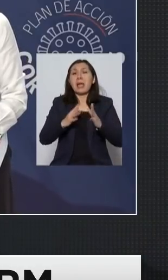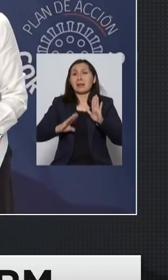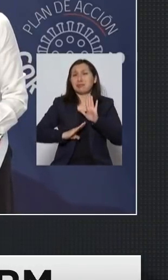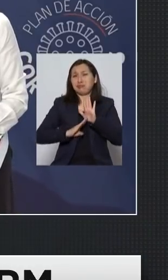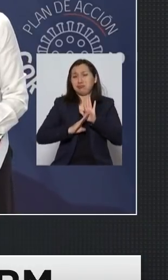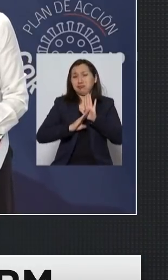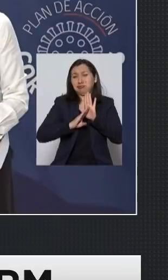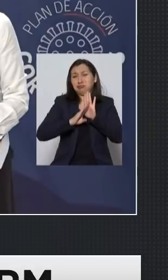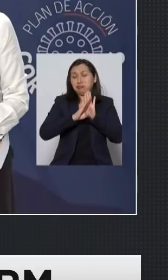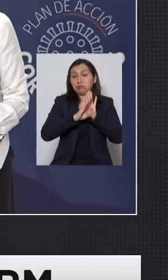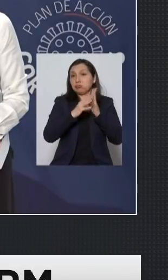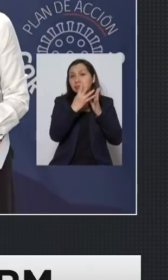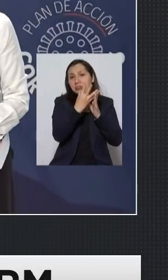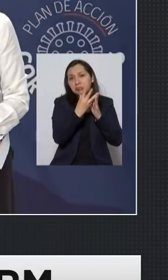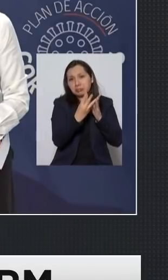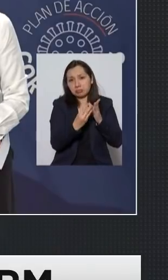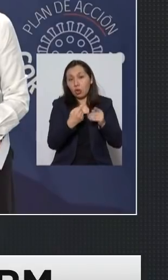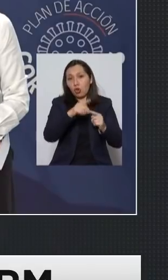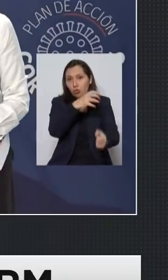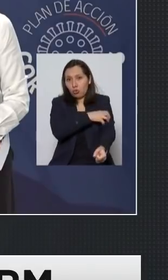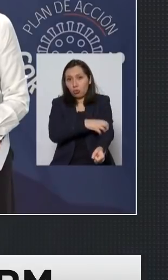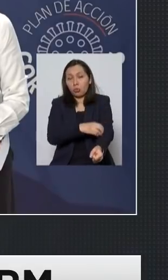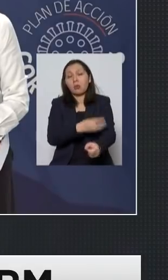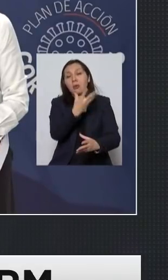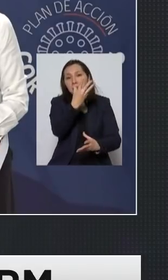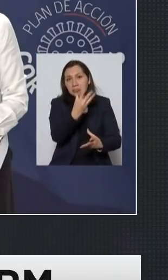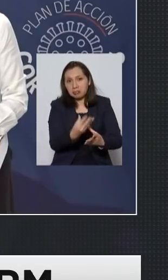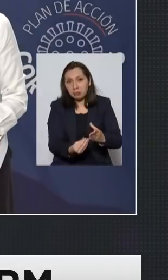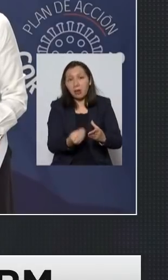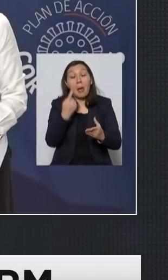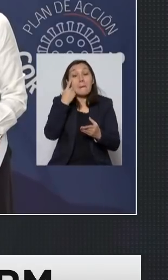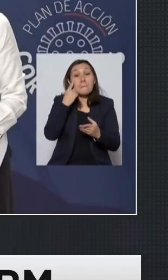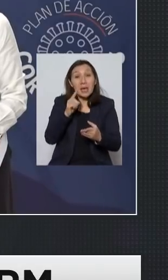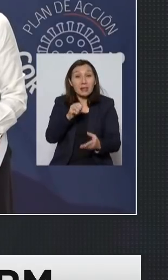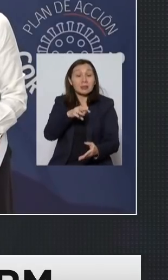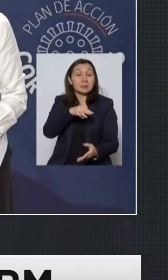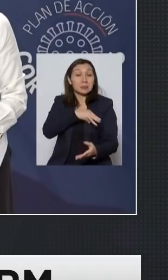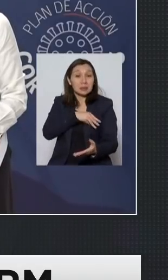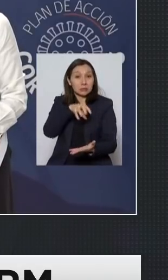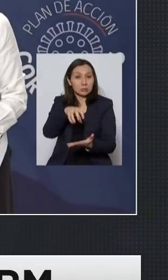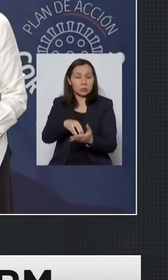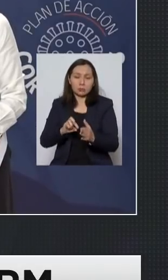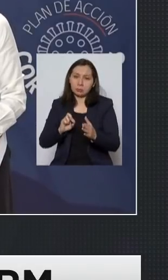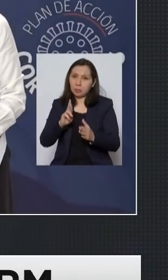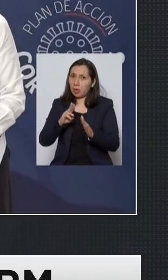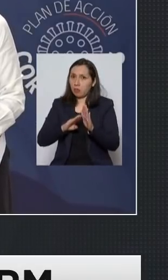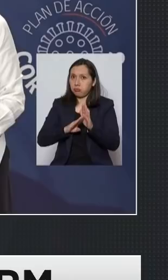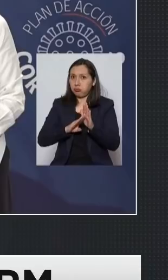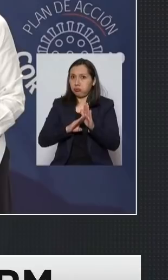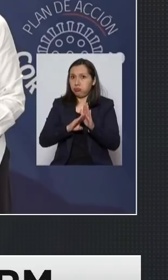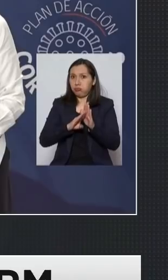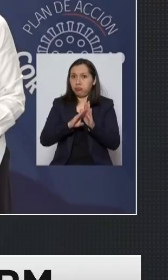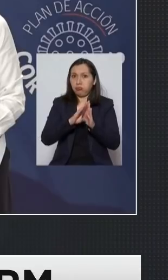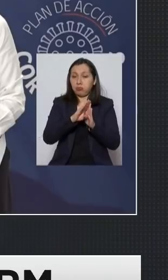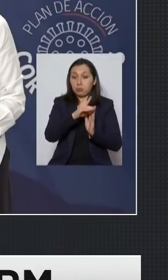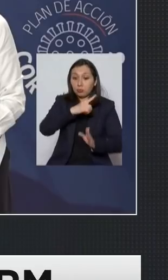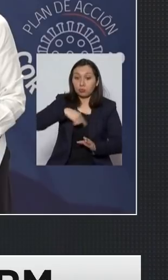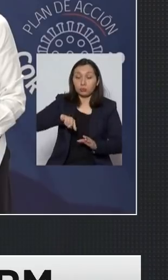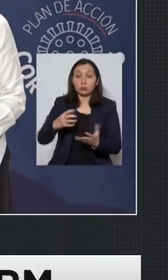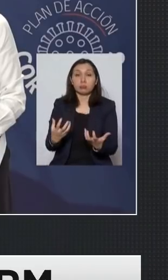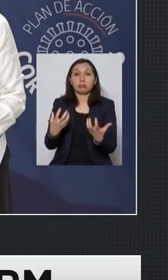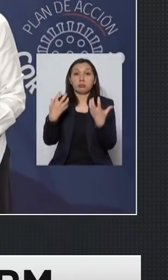adversa han ido saliendo y efectivamente creo que lo que nos